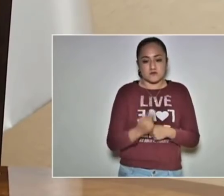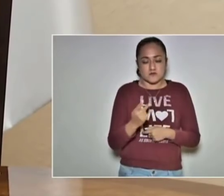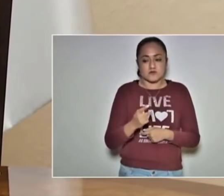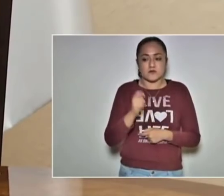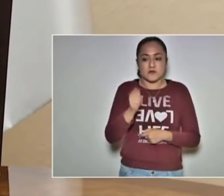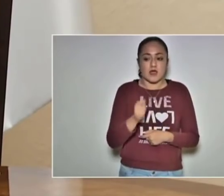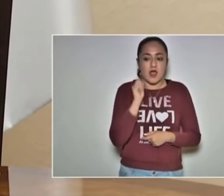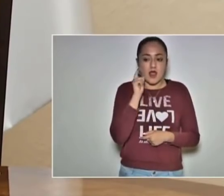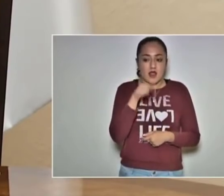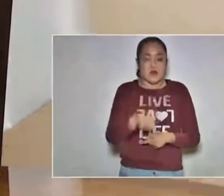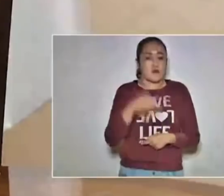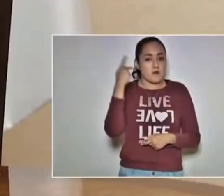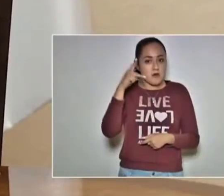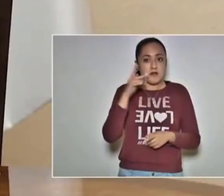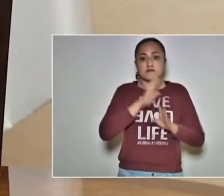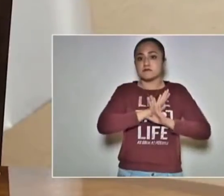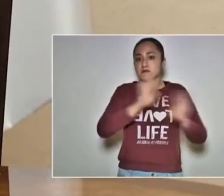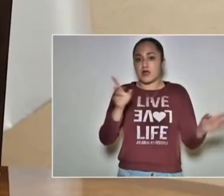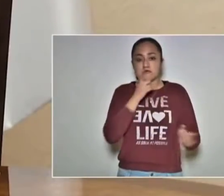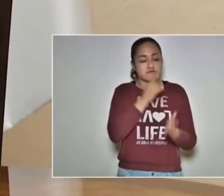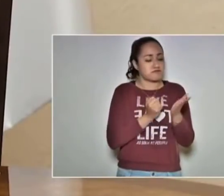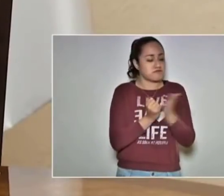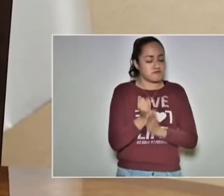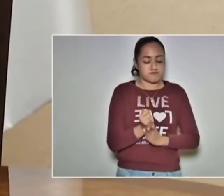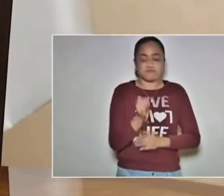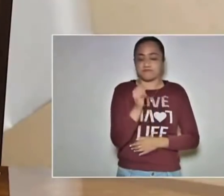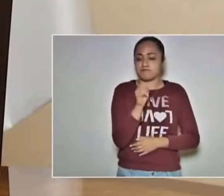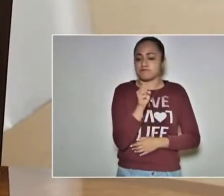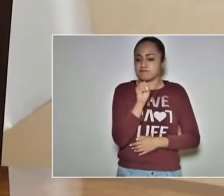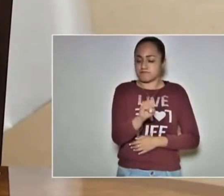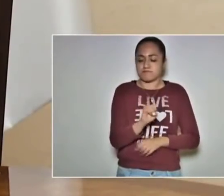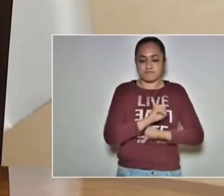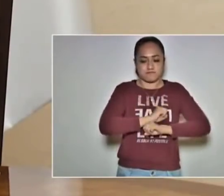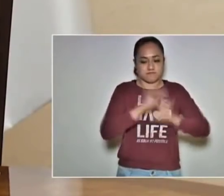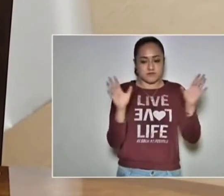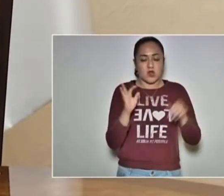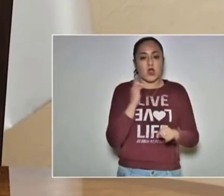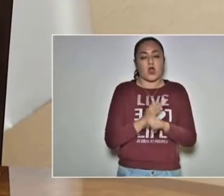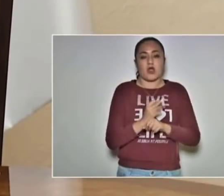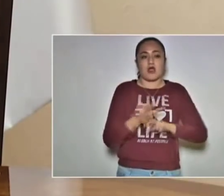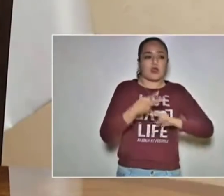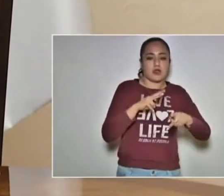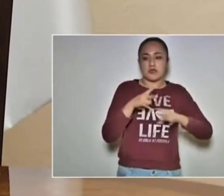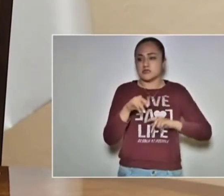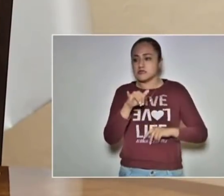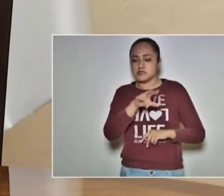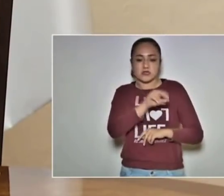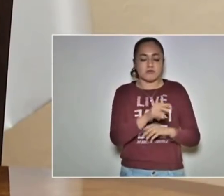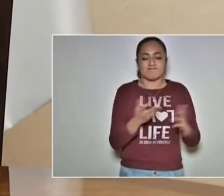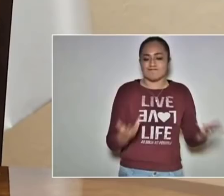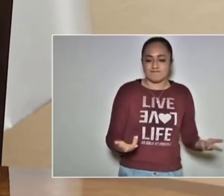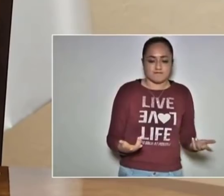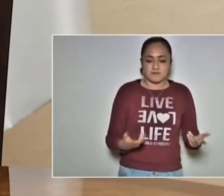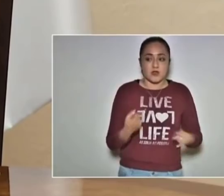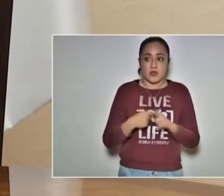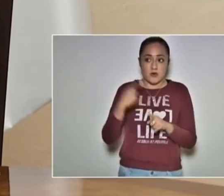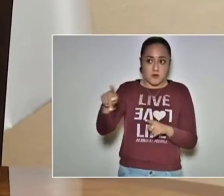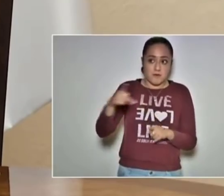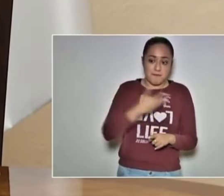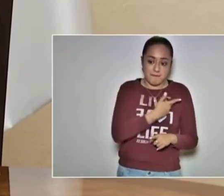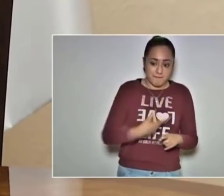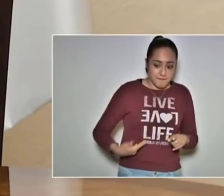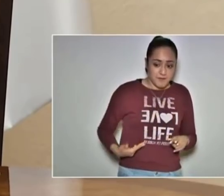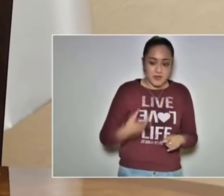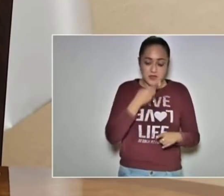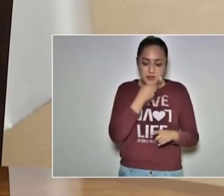algo que en Puebla ya lo definimos claramente. No tenemos que contrastar entre lo dicho por el presidente